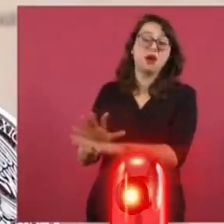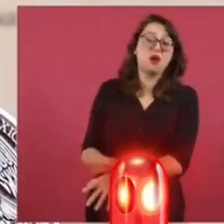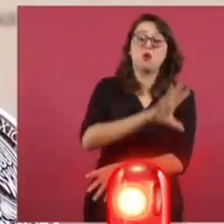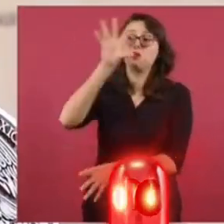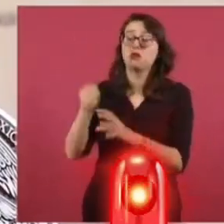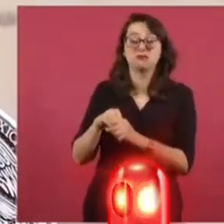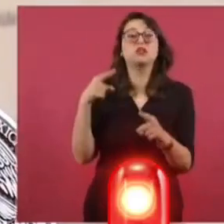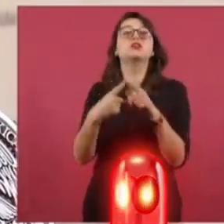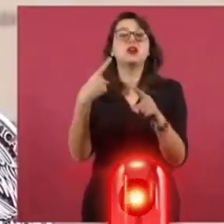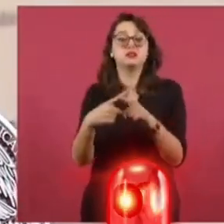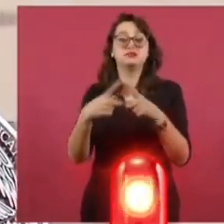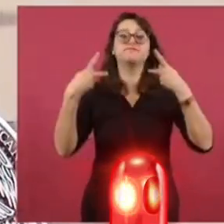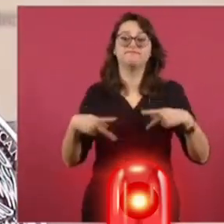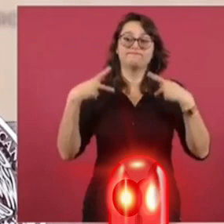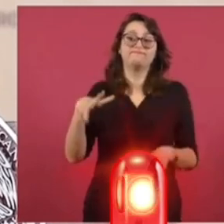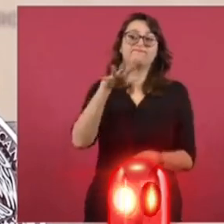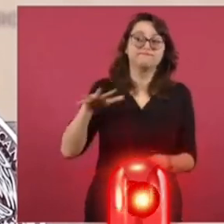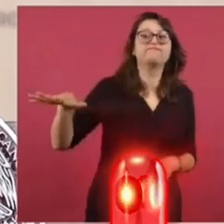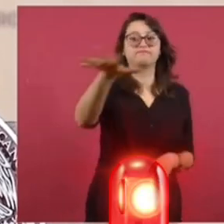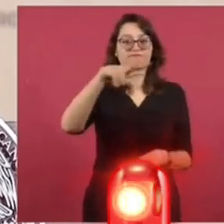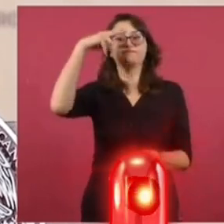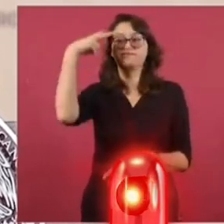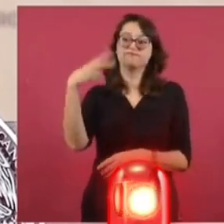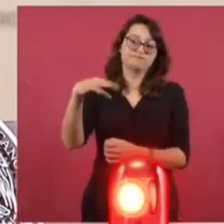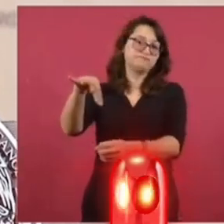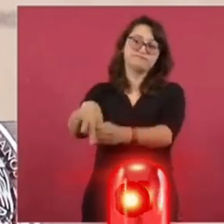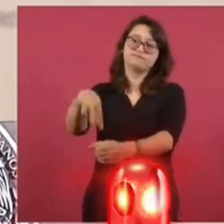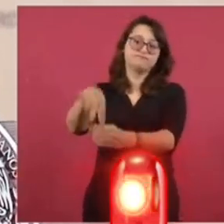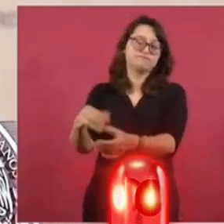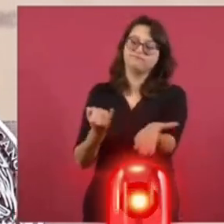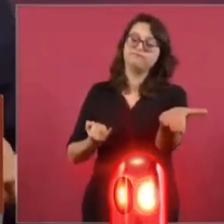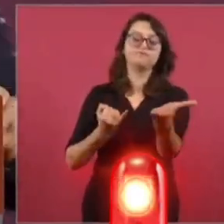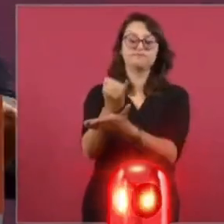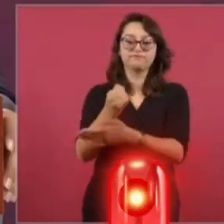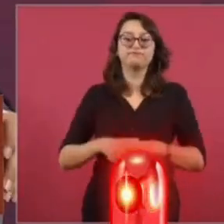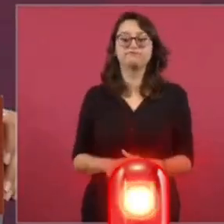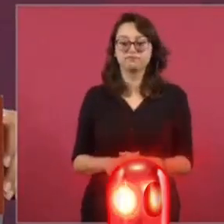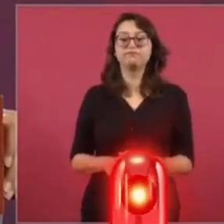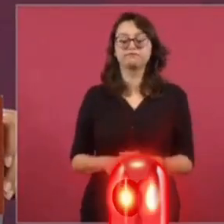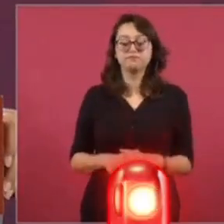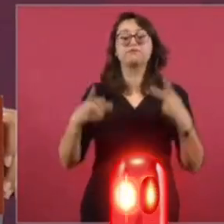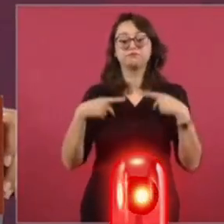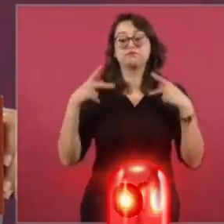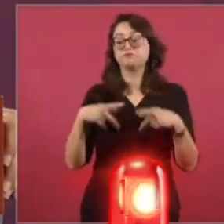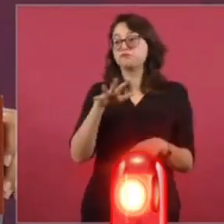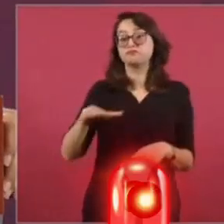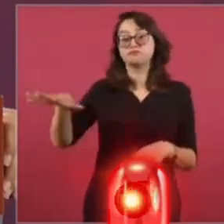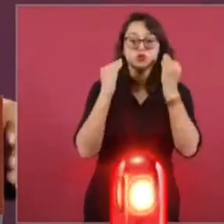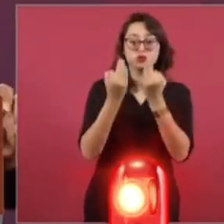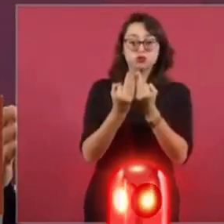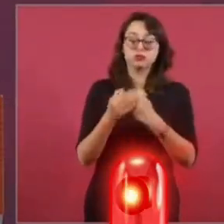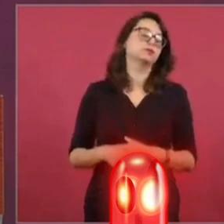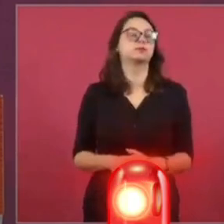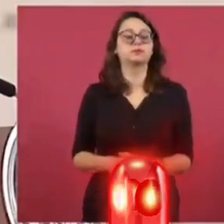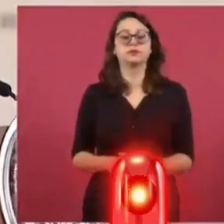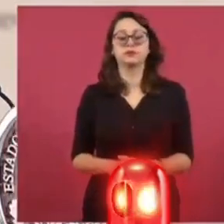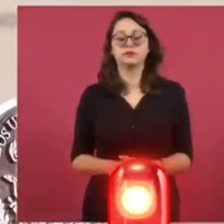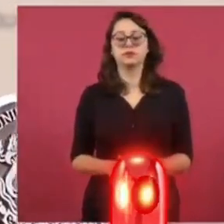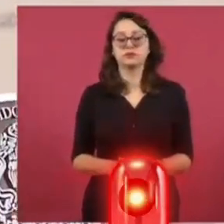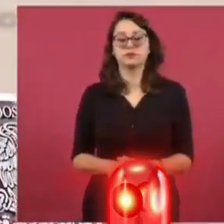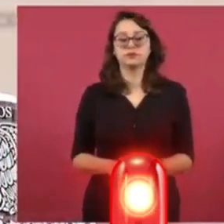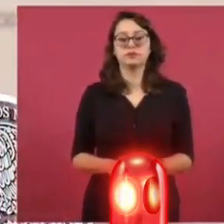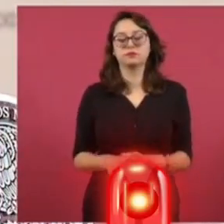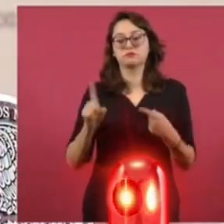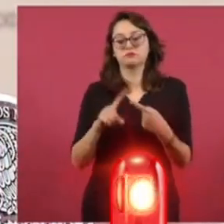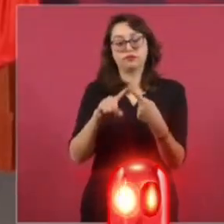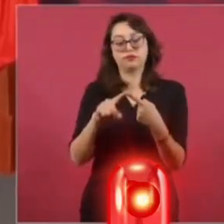resuelva sobre esto. En las urnas. Sí. Que sea el pueblo el que decida. Y hay dos formas. Una, que